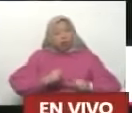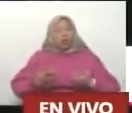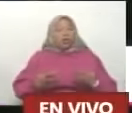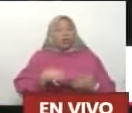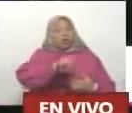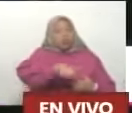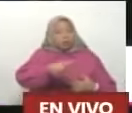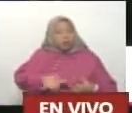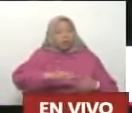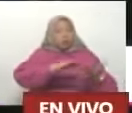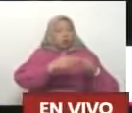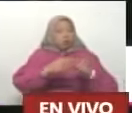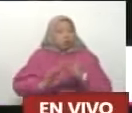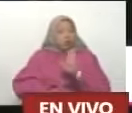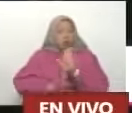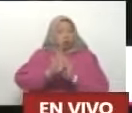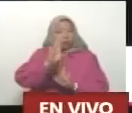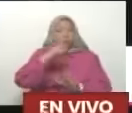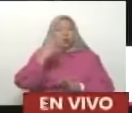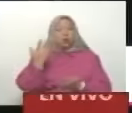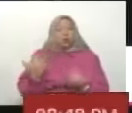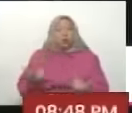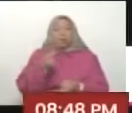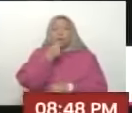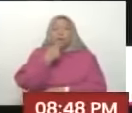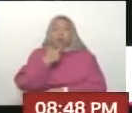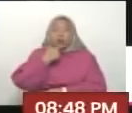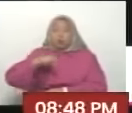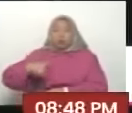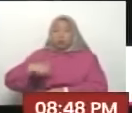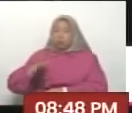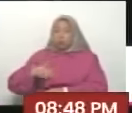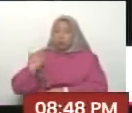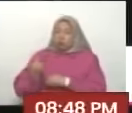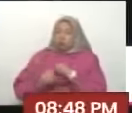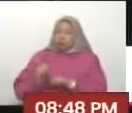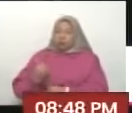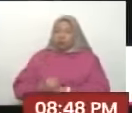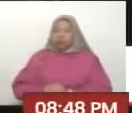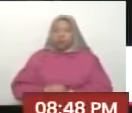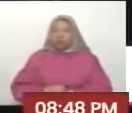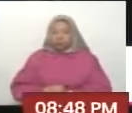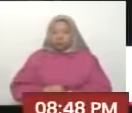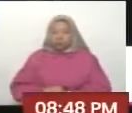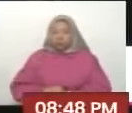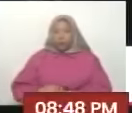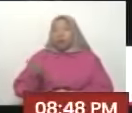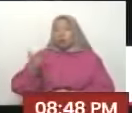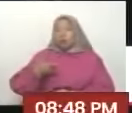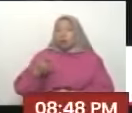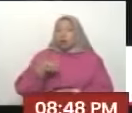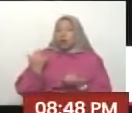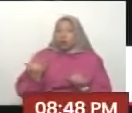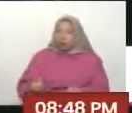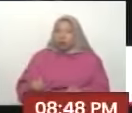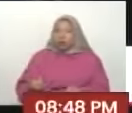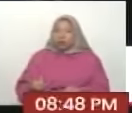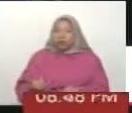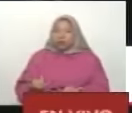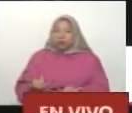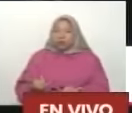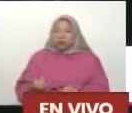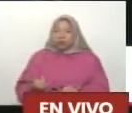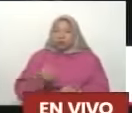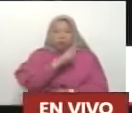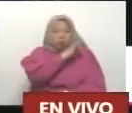construyendo. Esto es lo más hermoso que nosotros podemos hacer. Hay algo más importante que podemos hacer, que es